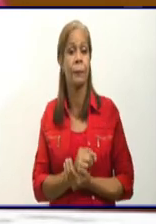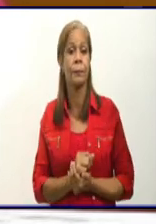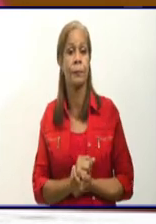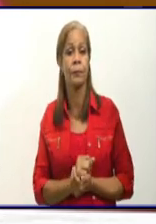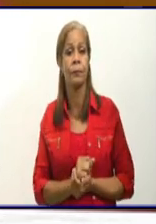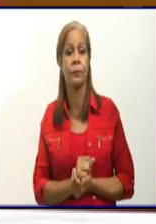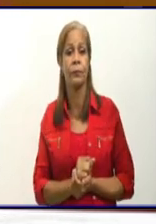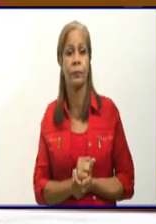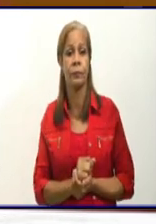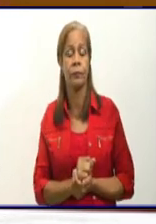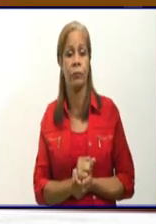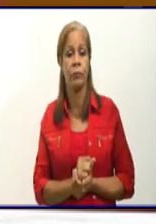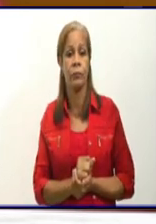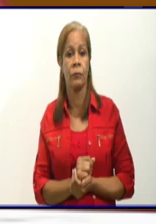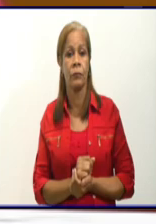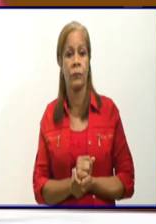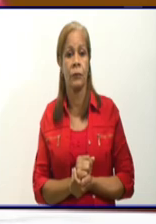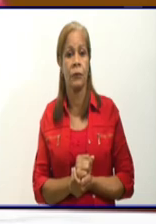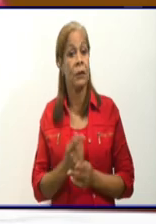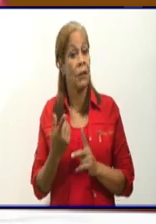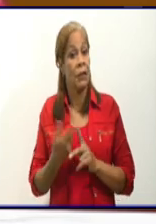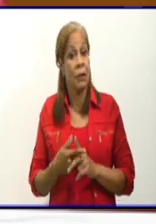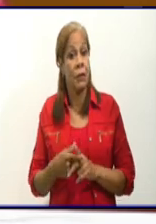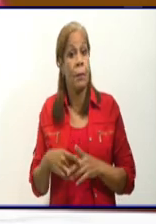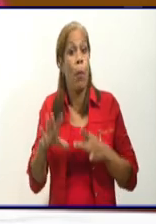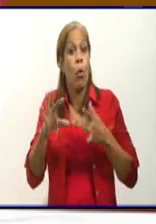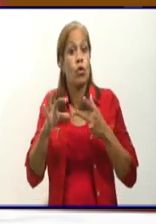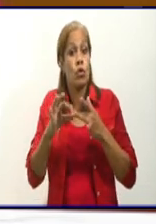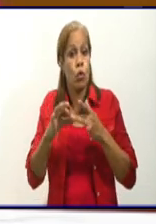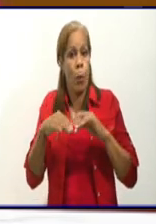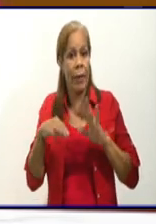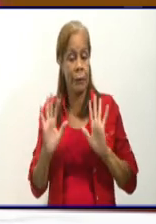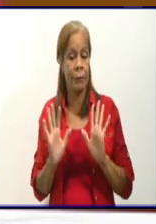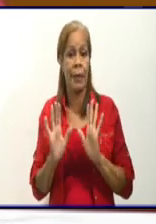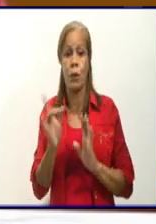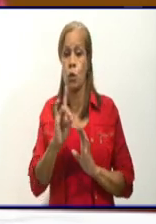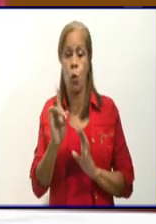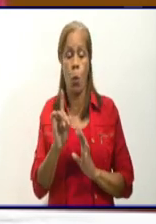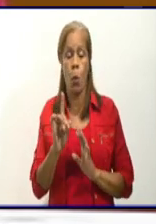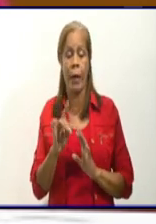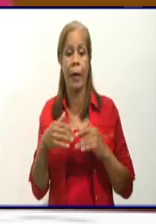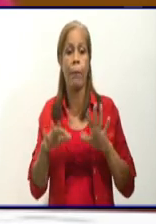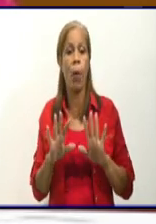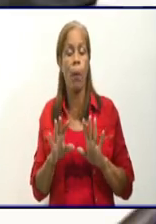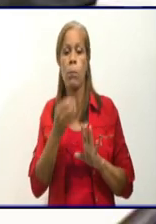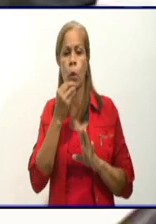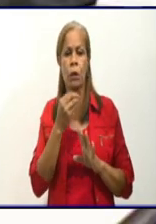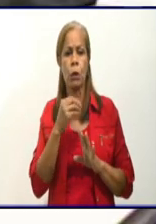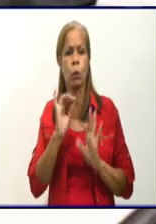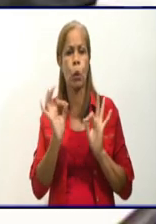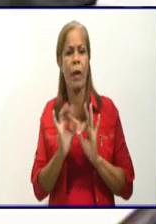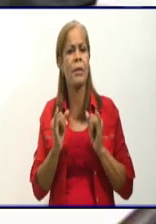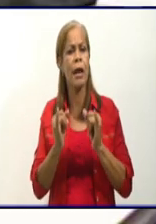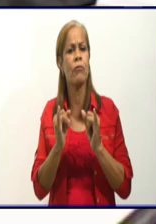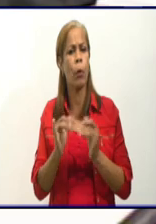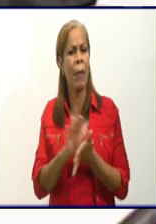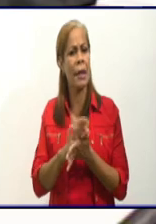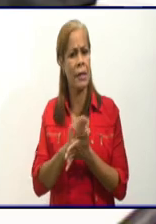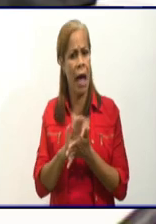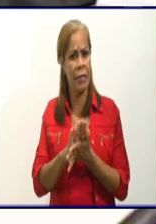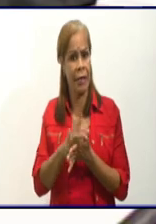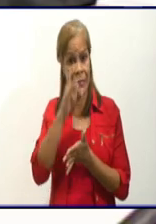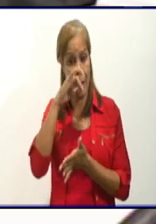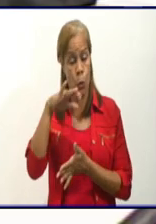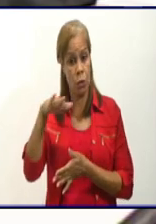afortunadamente en nuestra provincia no hemos tenido que lamentar ningún niño ni grave ni crítico, pero es un grupo vulnerable que no escapa